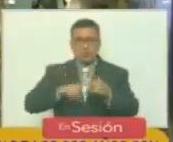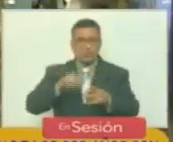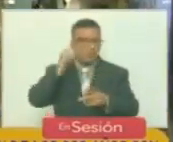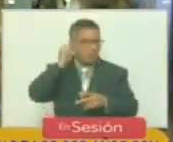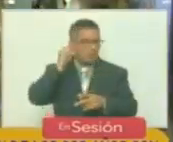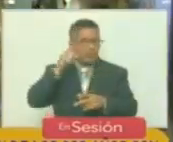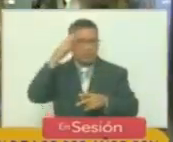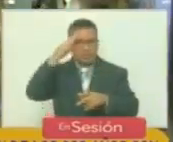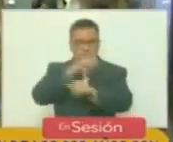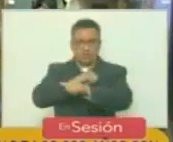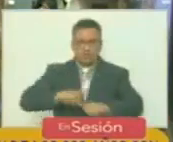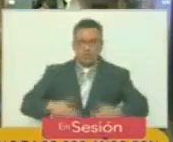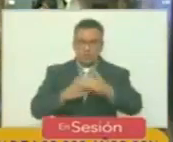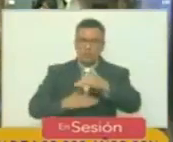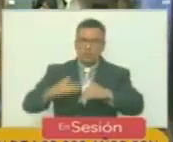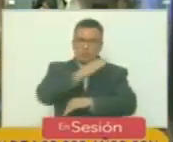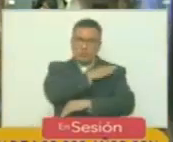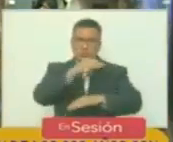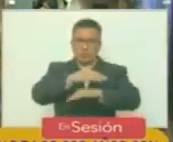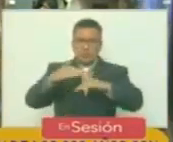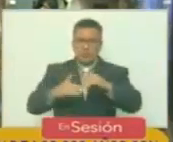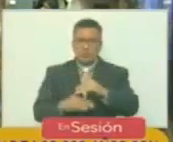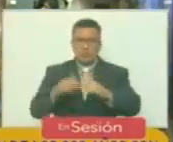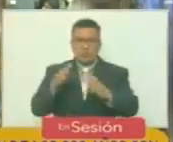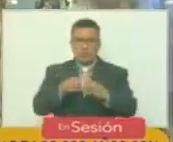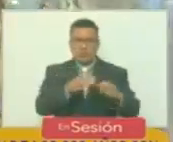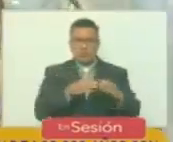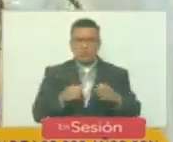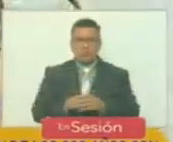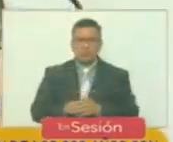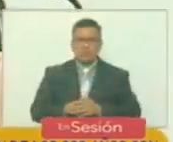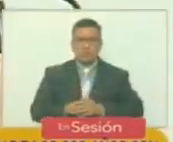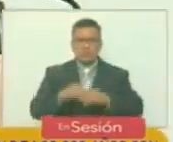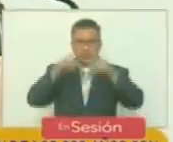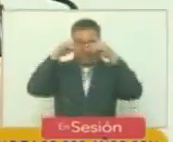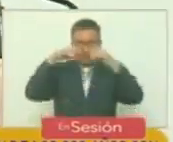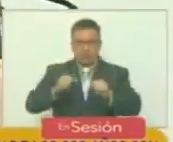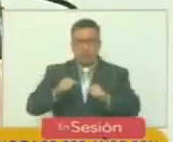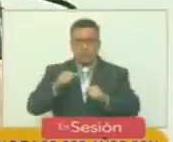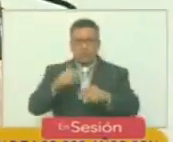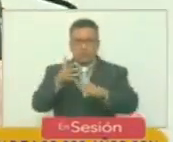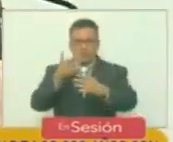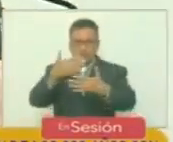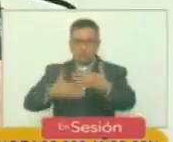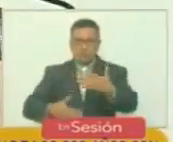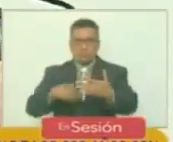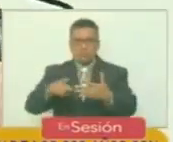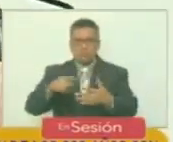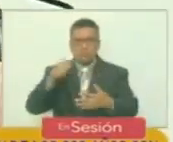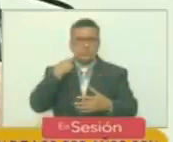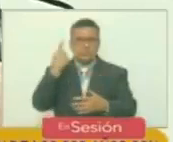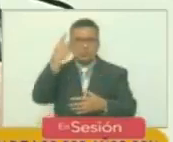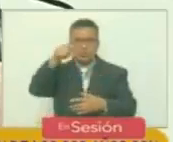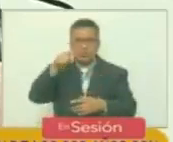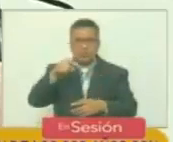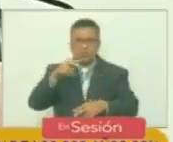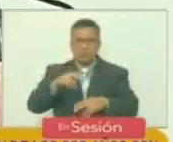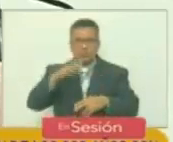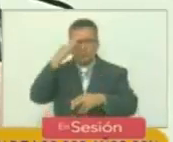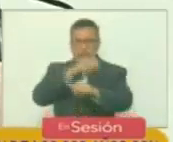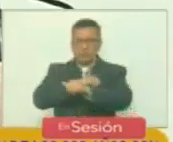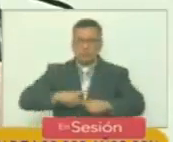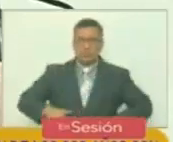mujeres oficiales generales, superiores, subalternos tropa profesional y tropa listada de la gloriosa armada